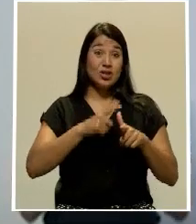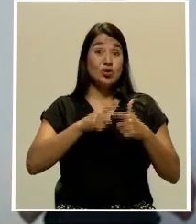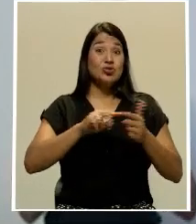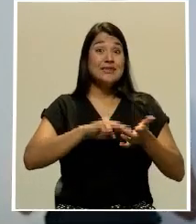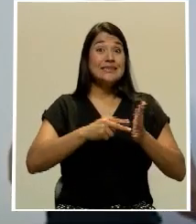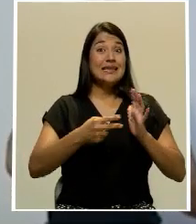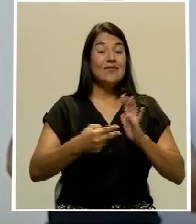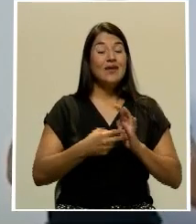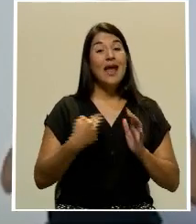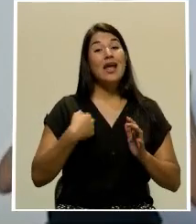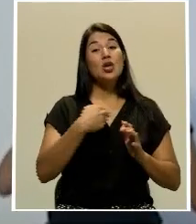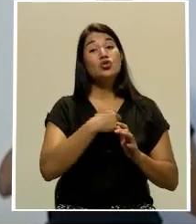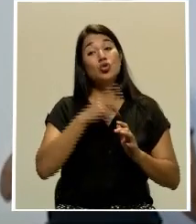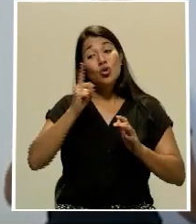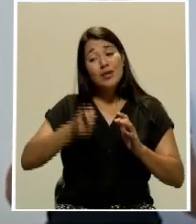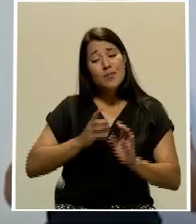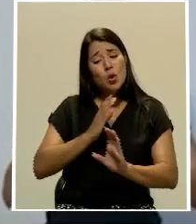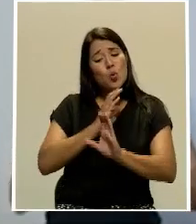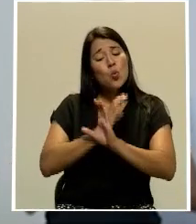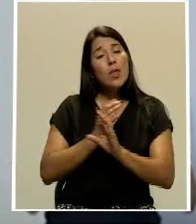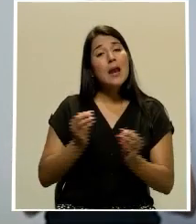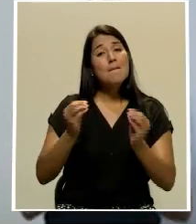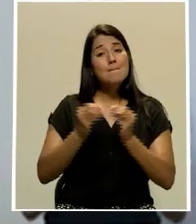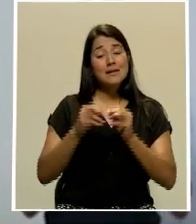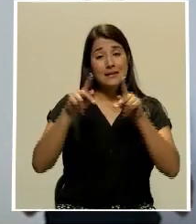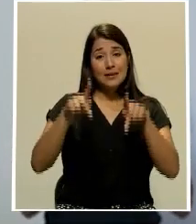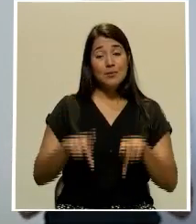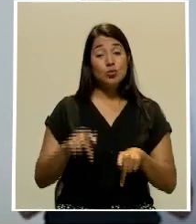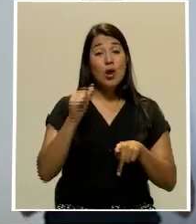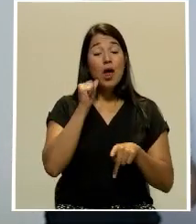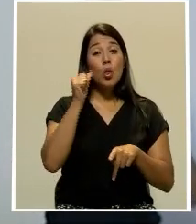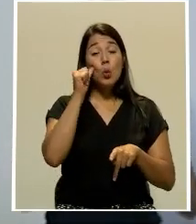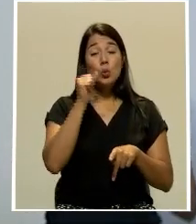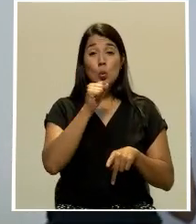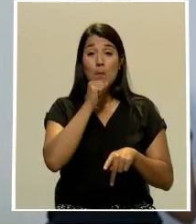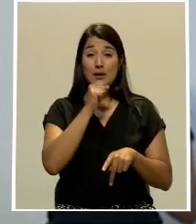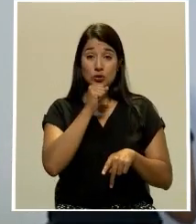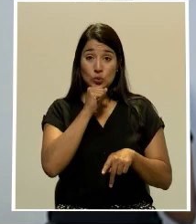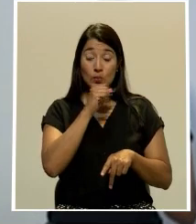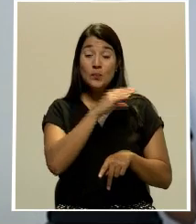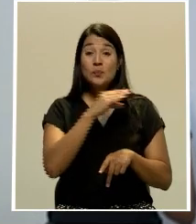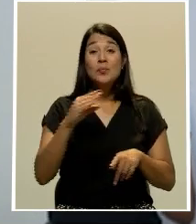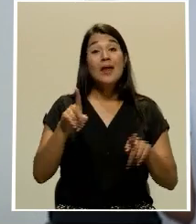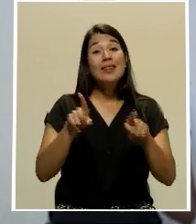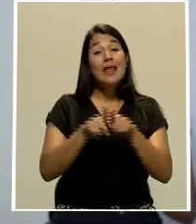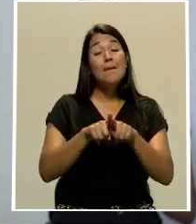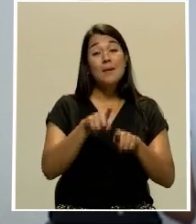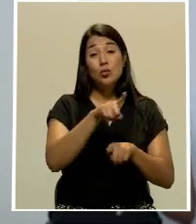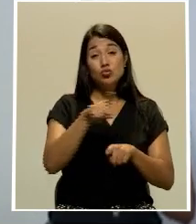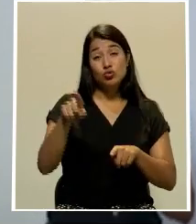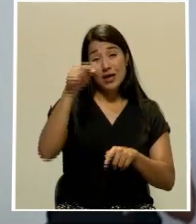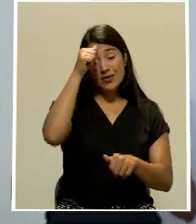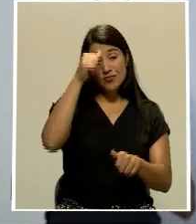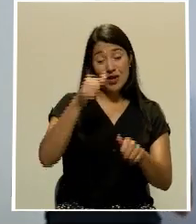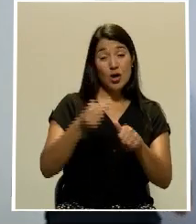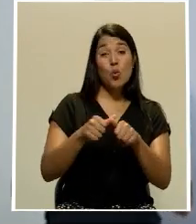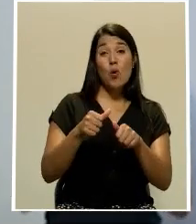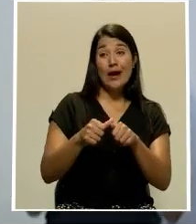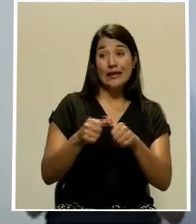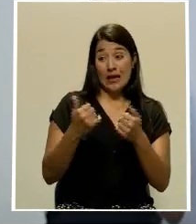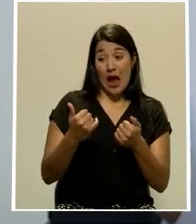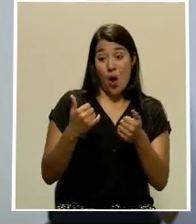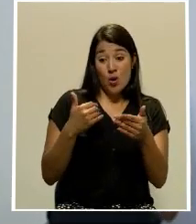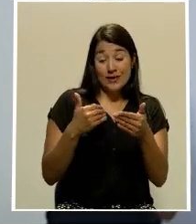podemos cuidar aún más a las personas mayores y incluso recordando en medio del contexto que se nos acerca